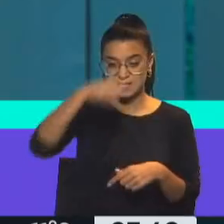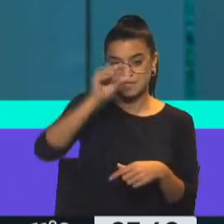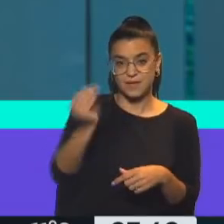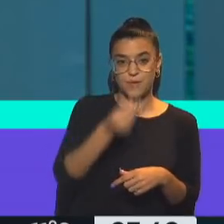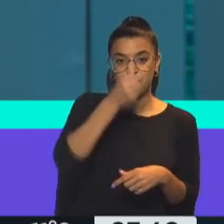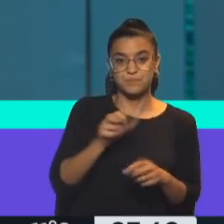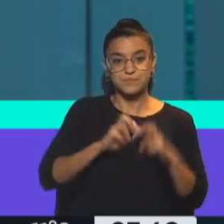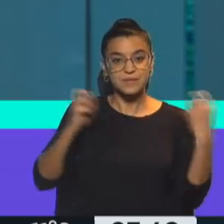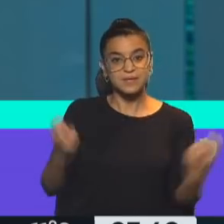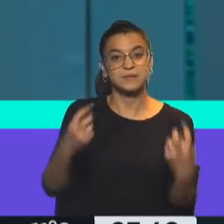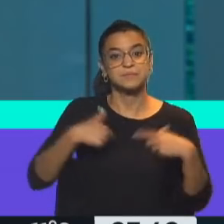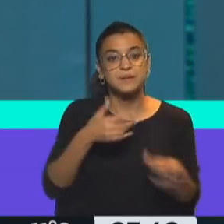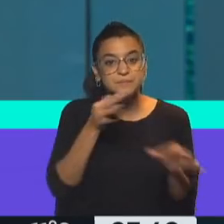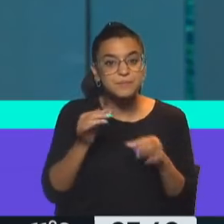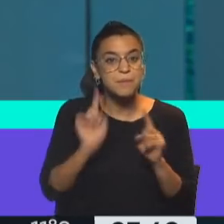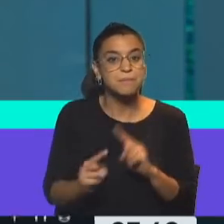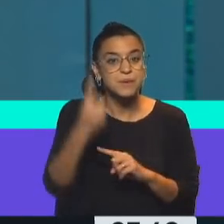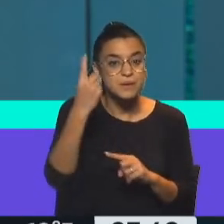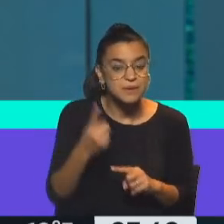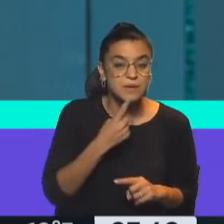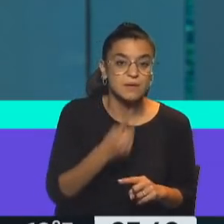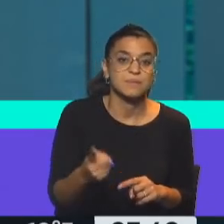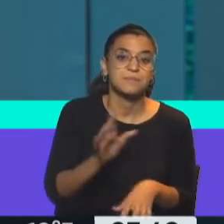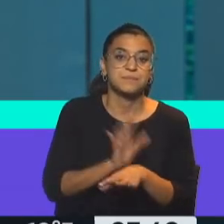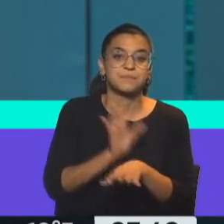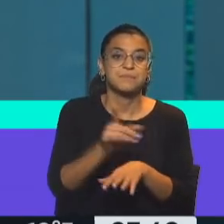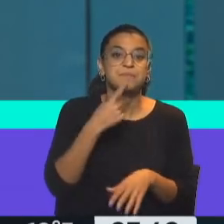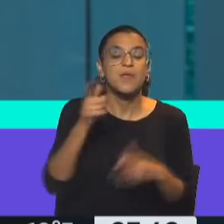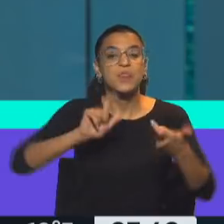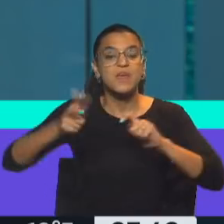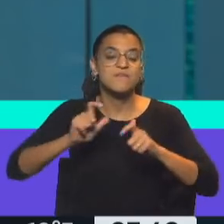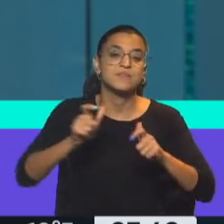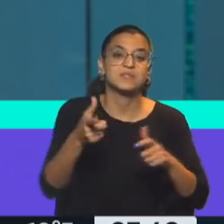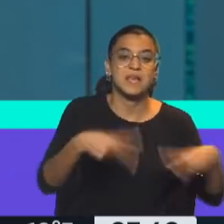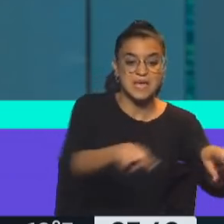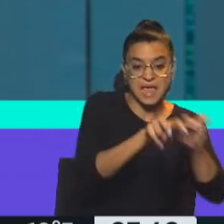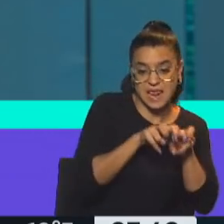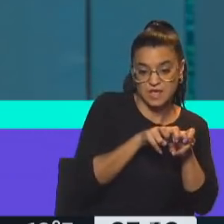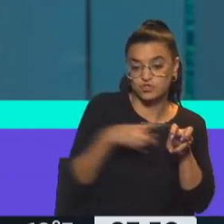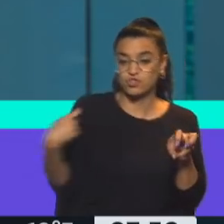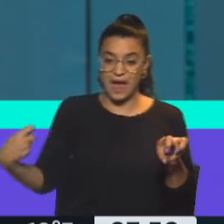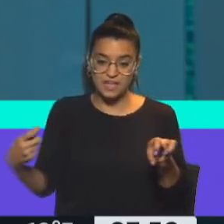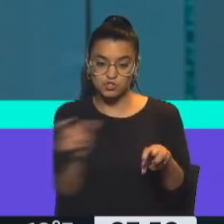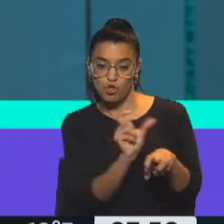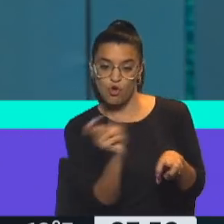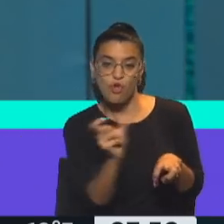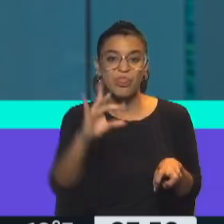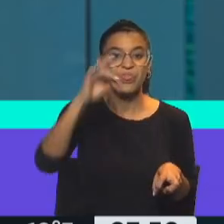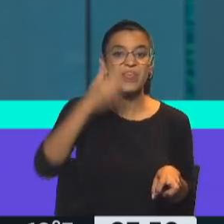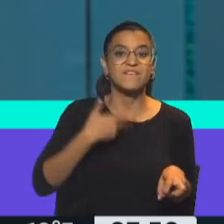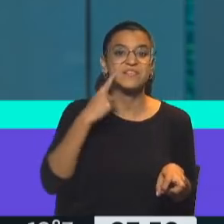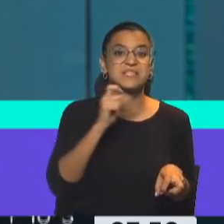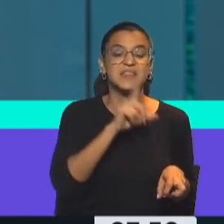Claro, te sentás en la mesa. Bueno, a ver, primero, déficit fiscal, la diferencia entre ingresos y gastos del Estado, converger